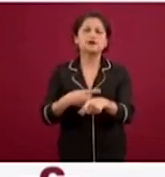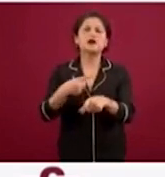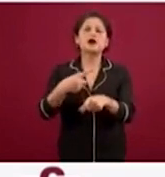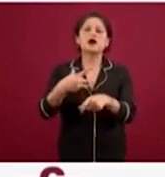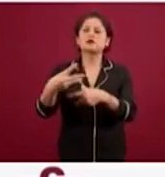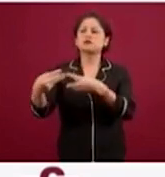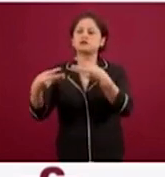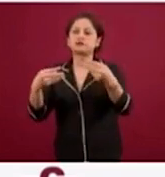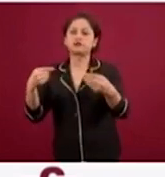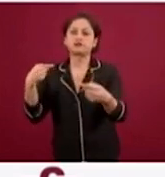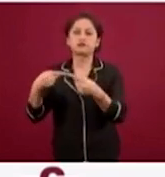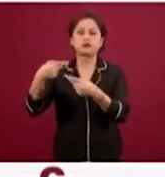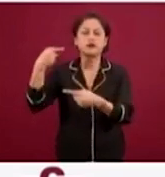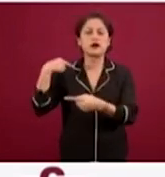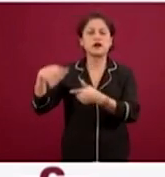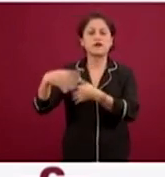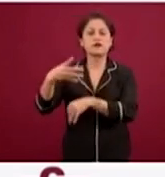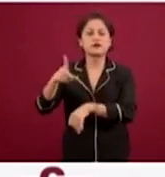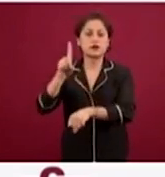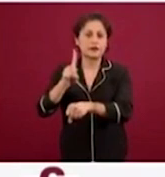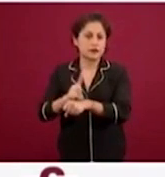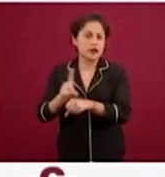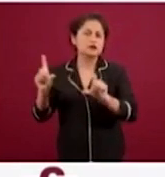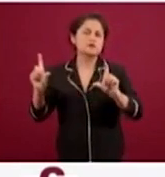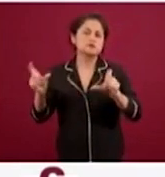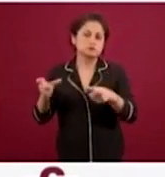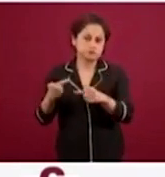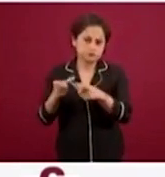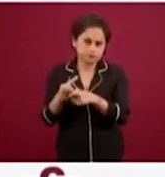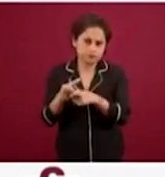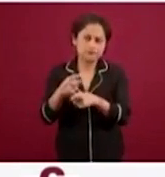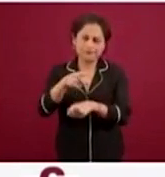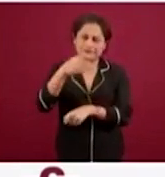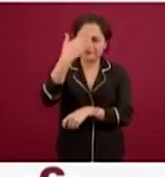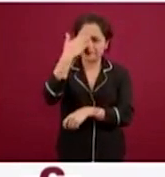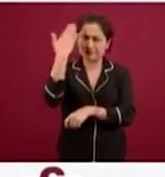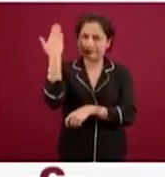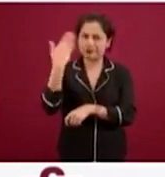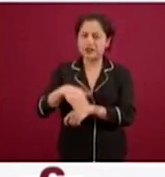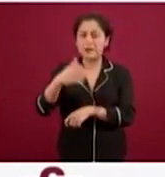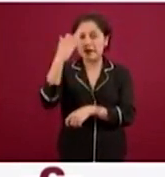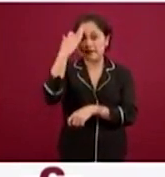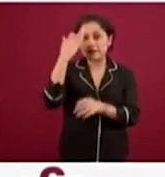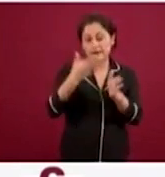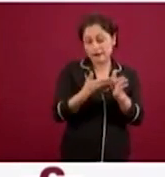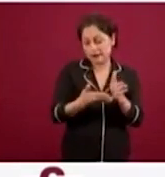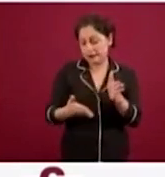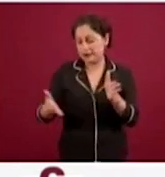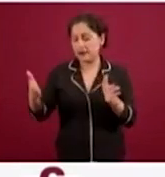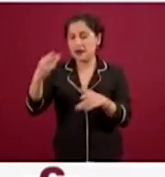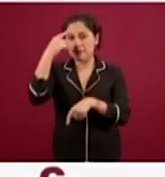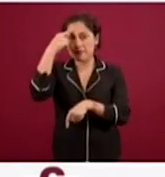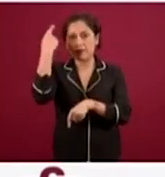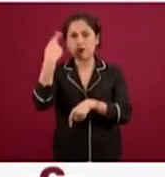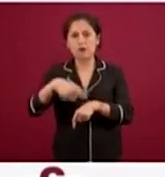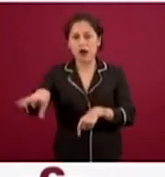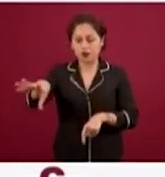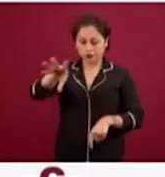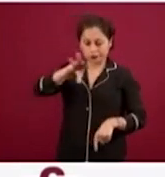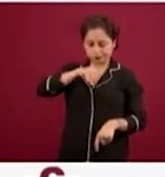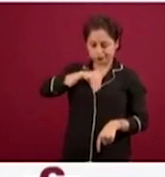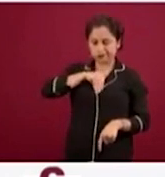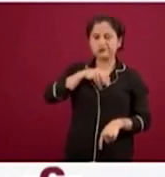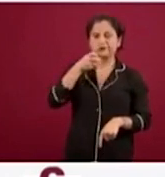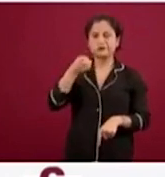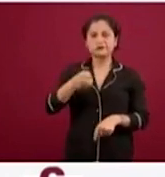últimos 14 días, en base al periodo de tiempo conocido para la mayor incubación de la enfermedad.